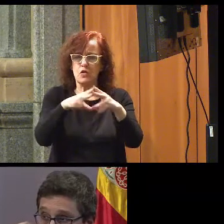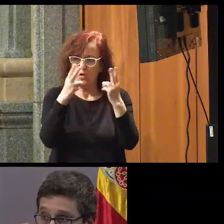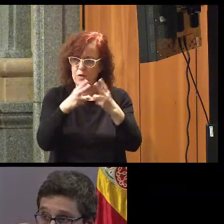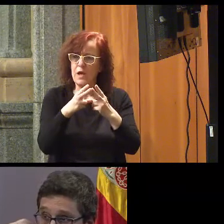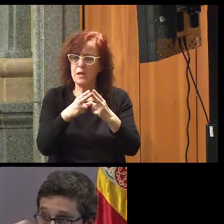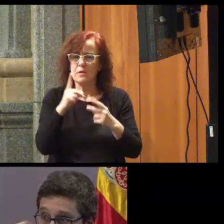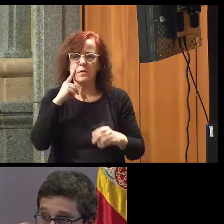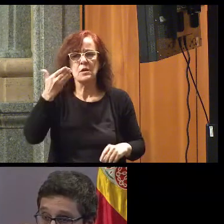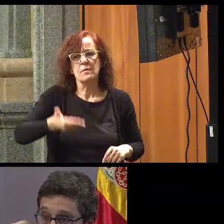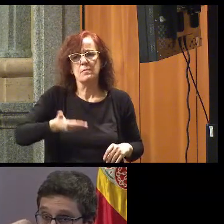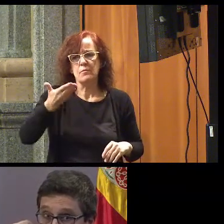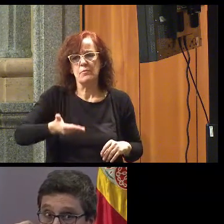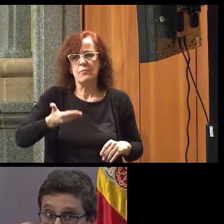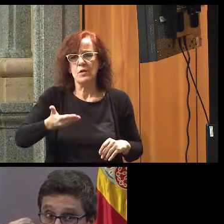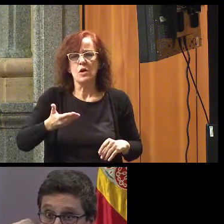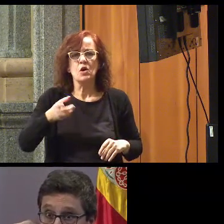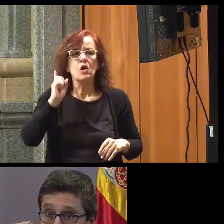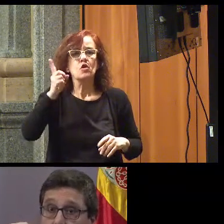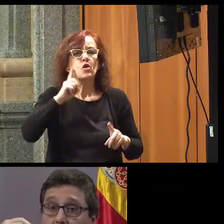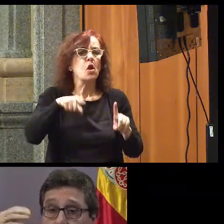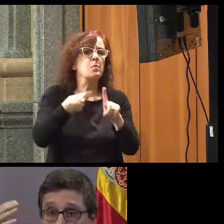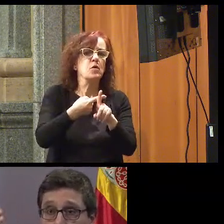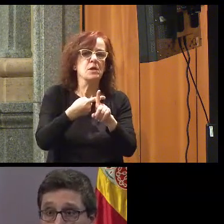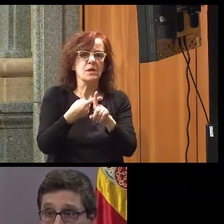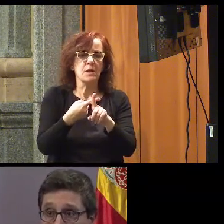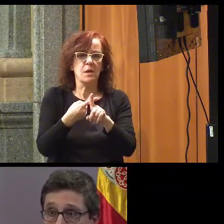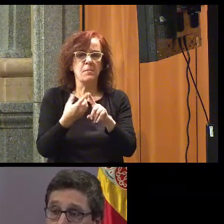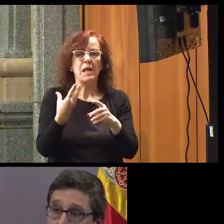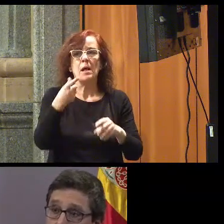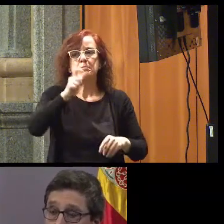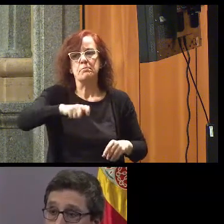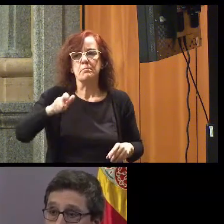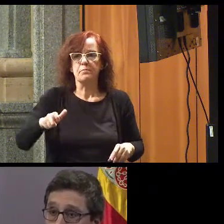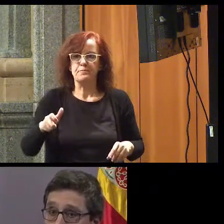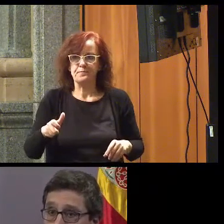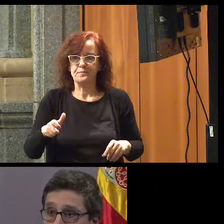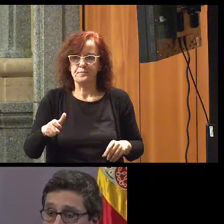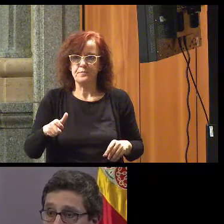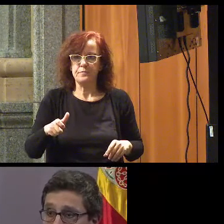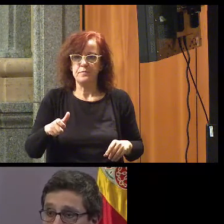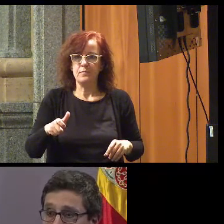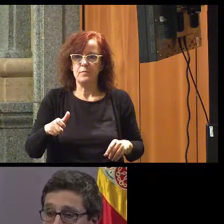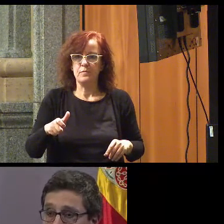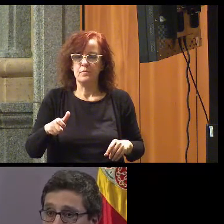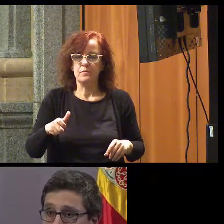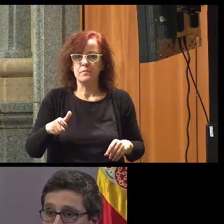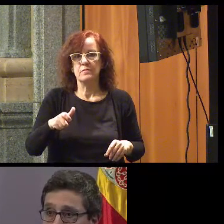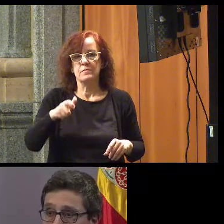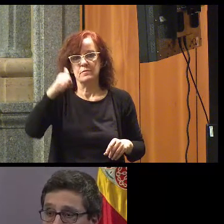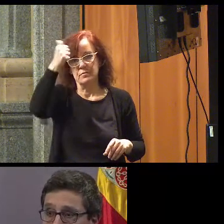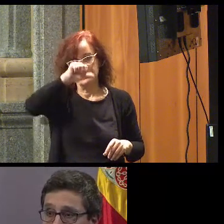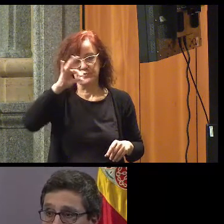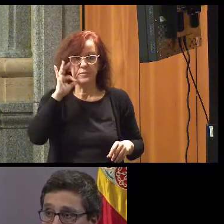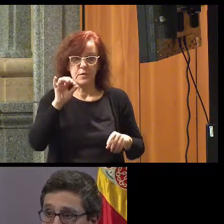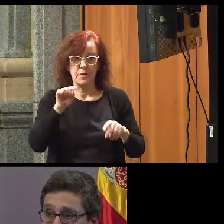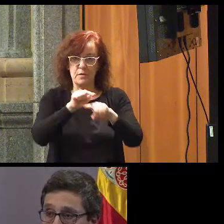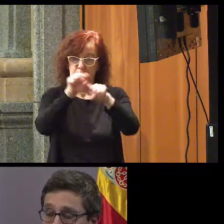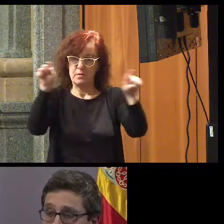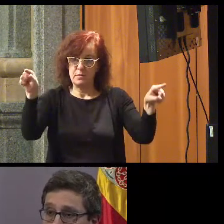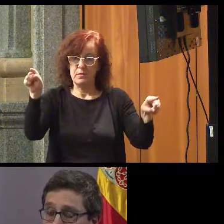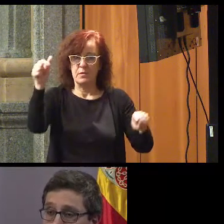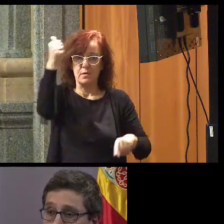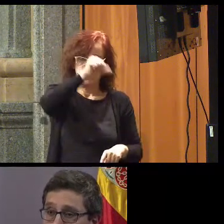fundamental, es que no solamente positiva para personas ciudadanos y ciudadanas como vosotros y